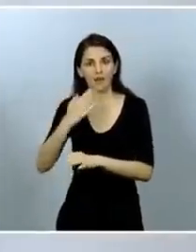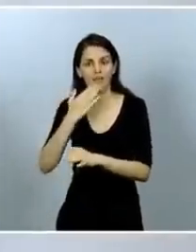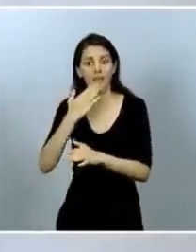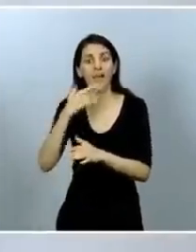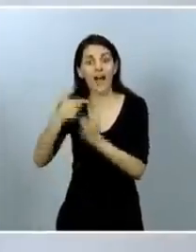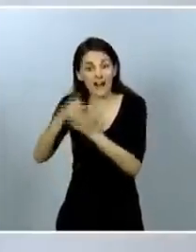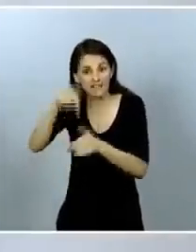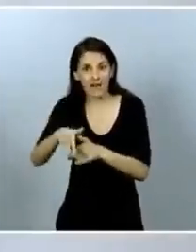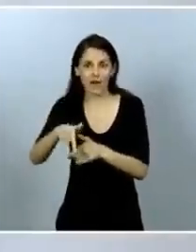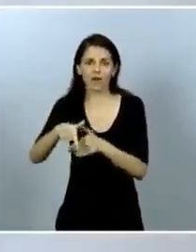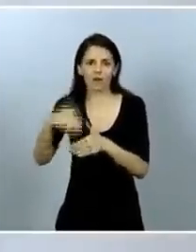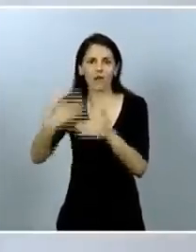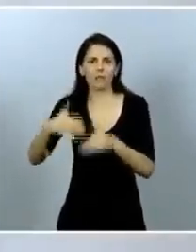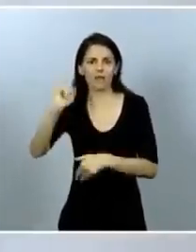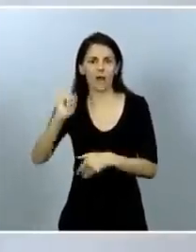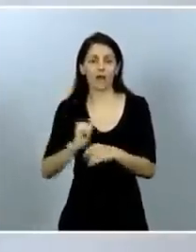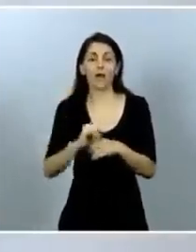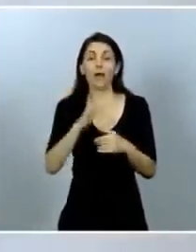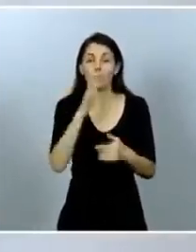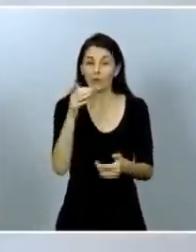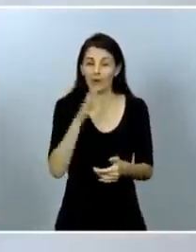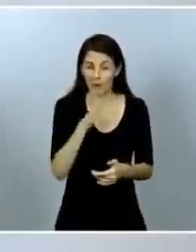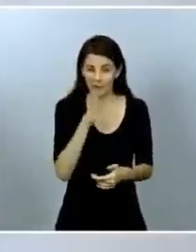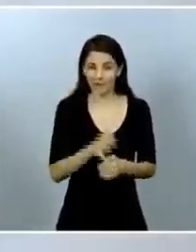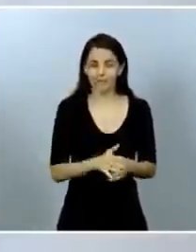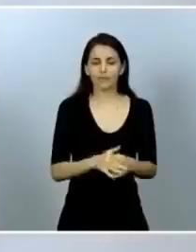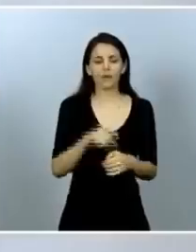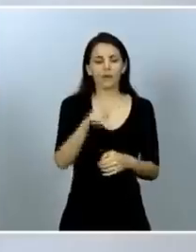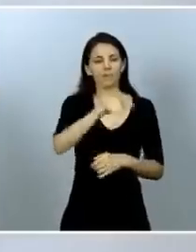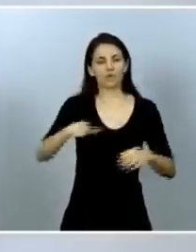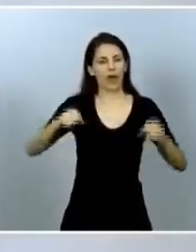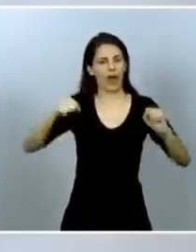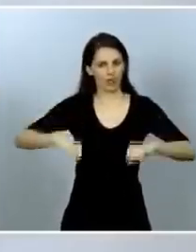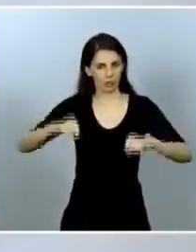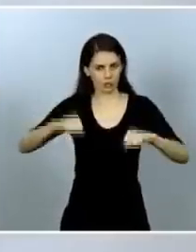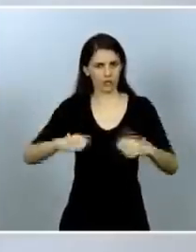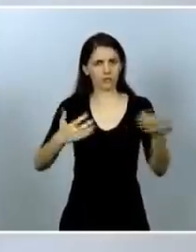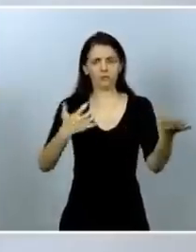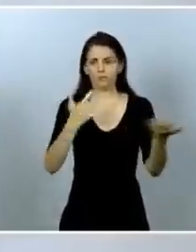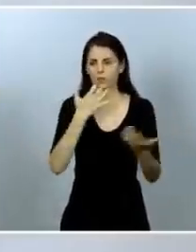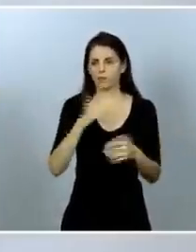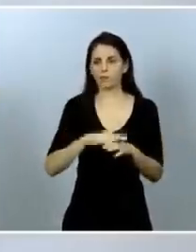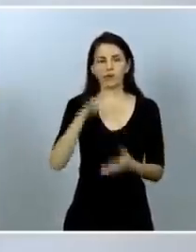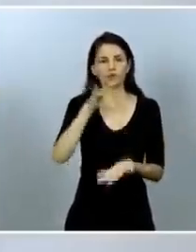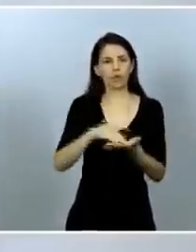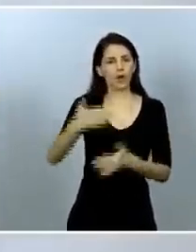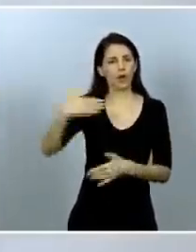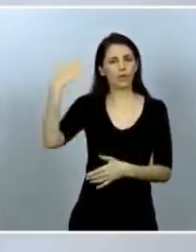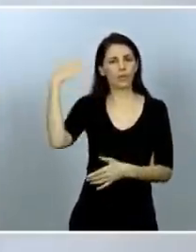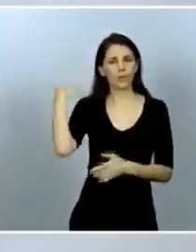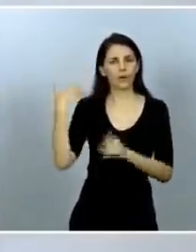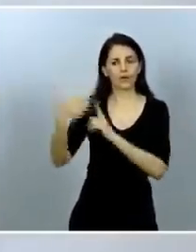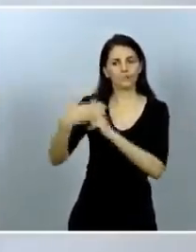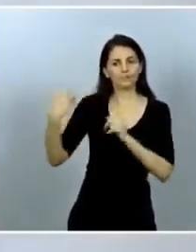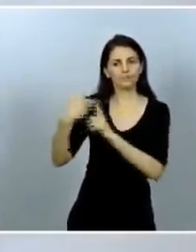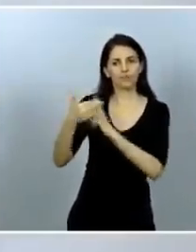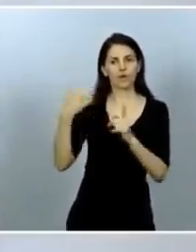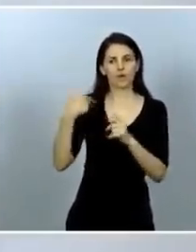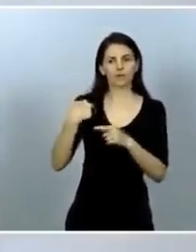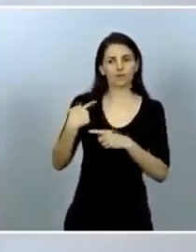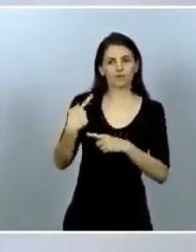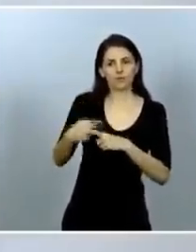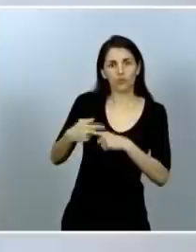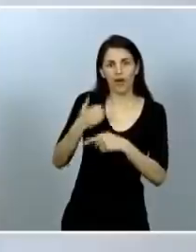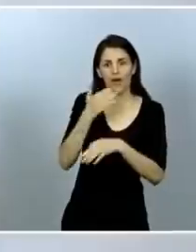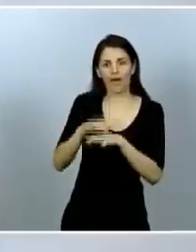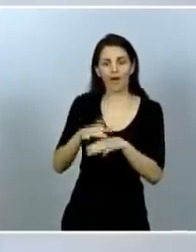adultos que fueron niños y niñas víctimas de malos tratos y de violencia necesitaban un proceso de maduración para